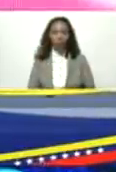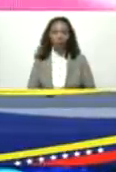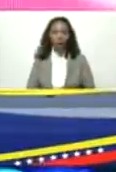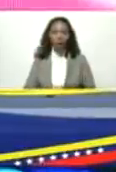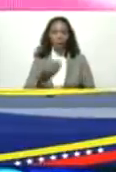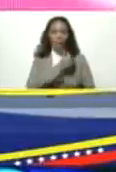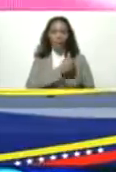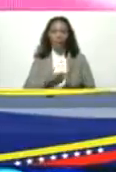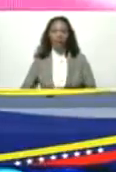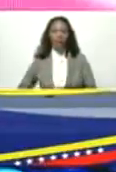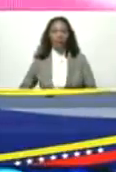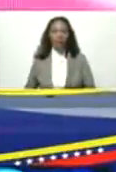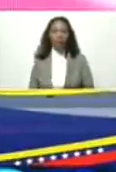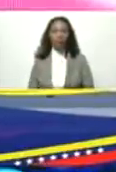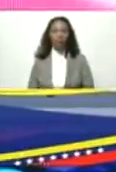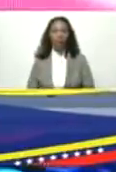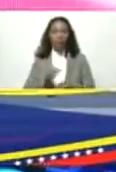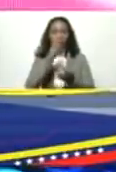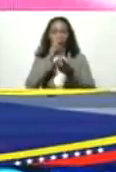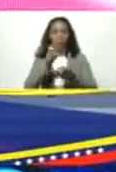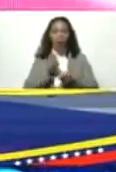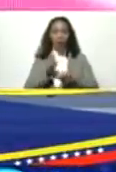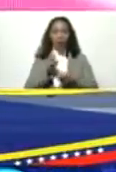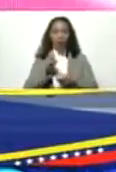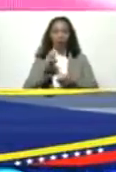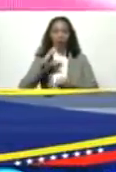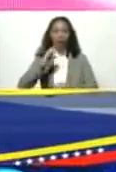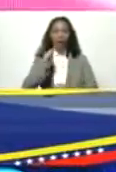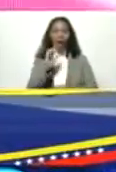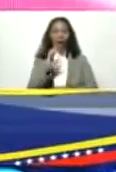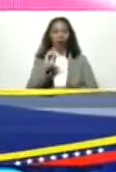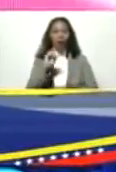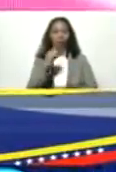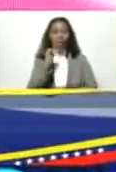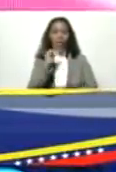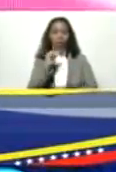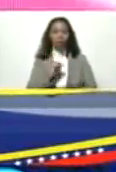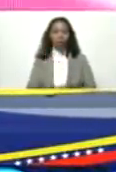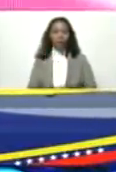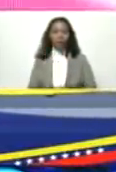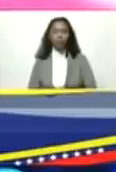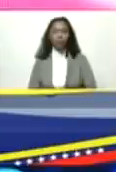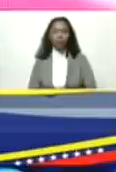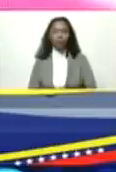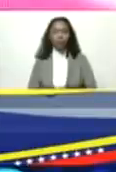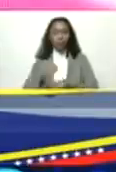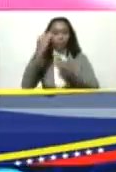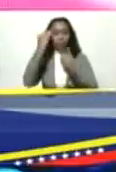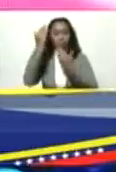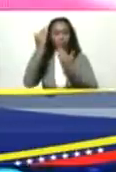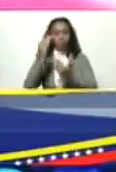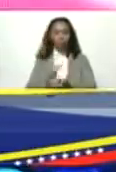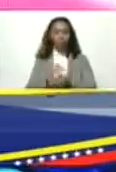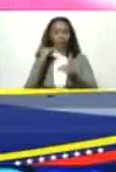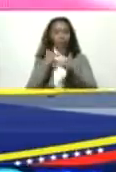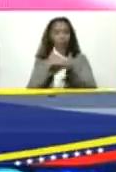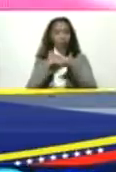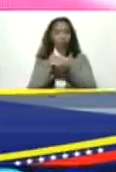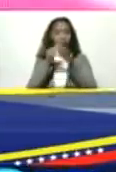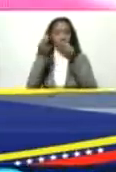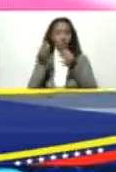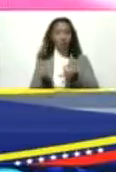presidente del Banco Caroní Aristide de Maza tirado mi saludo está igualito vale